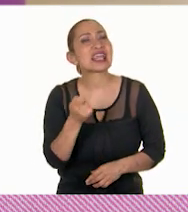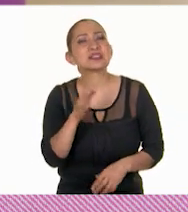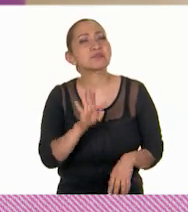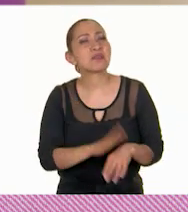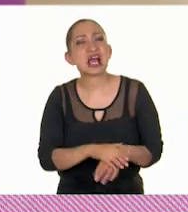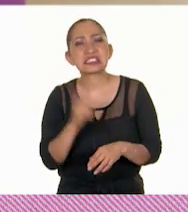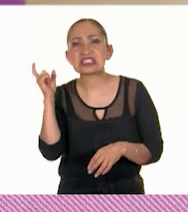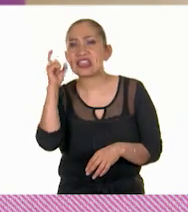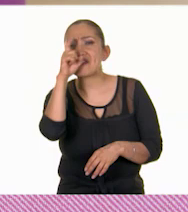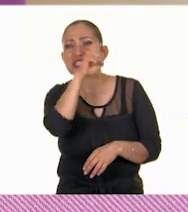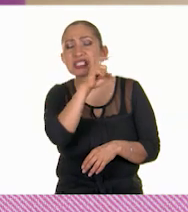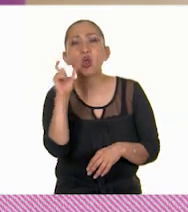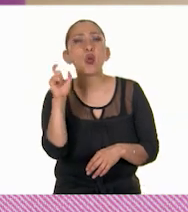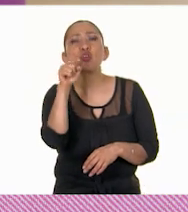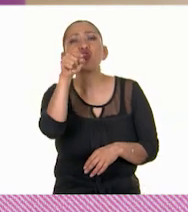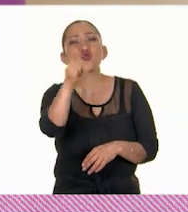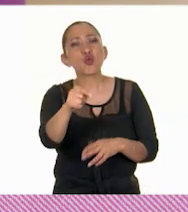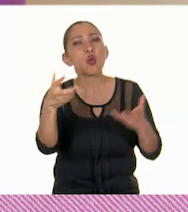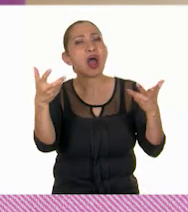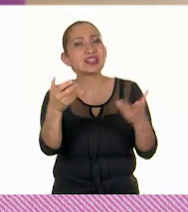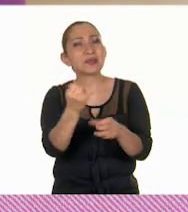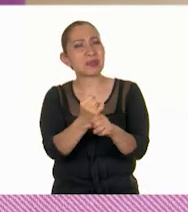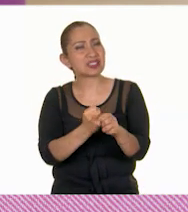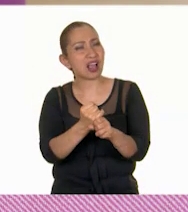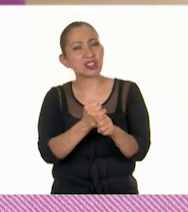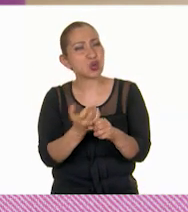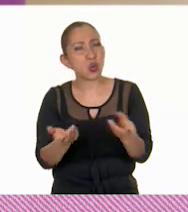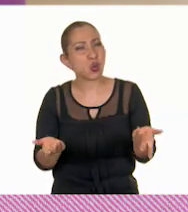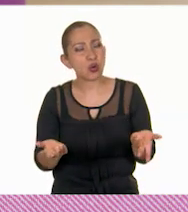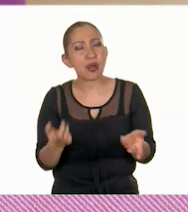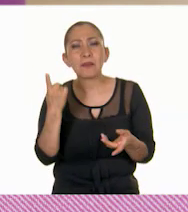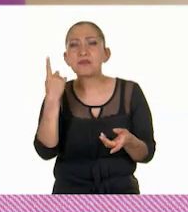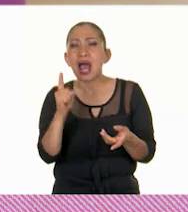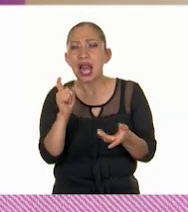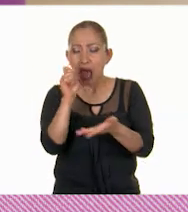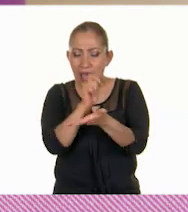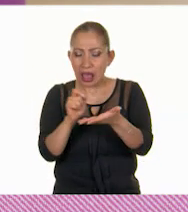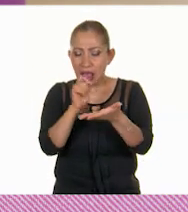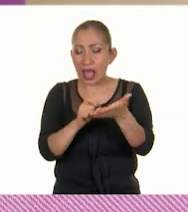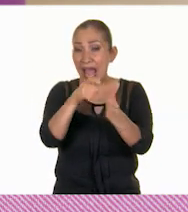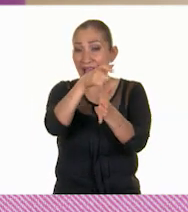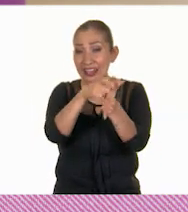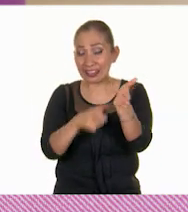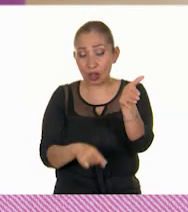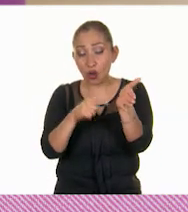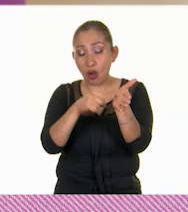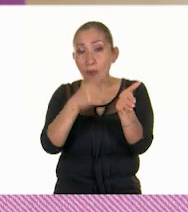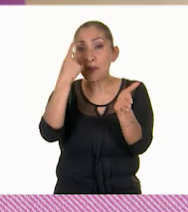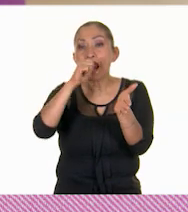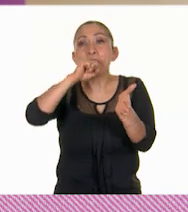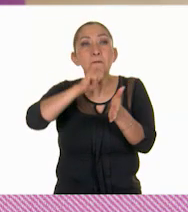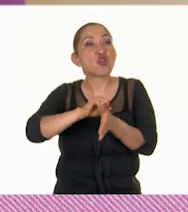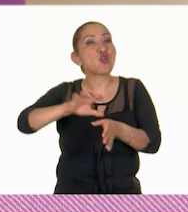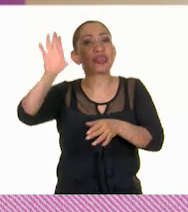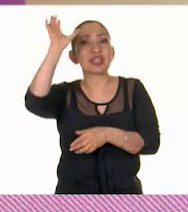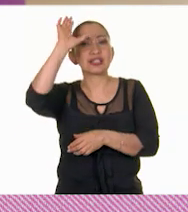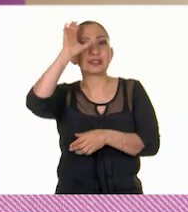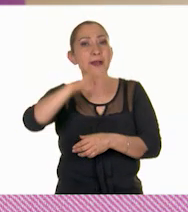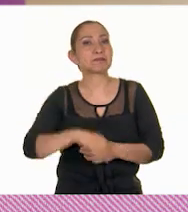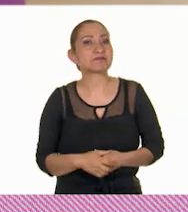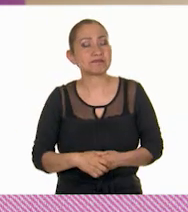más complicado al momento de realizar una investigación para escribir un artículo de divulgación científica?